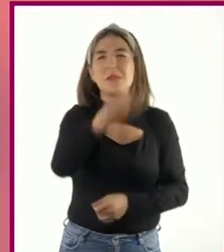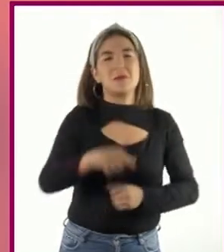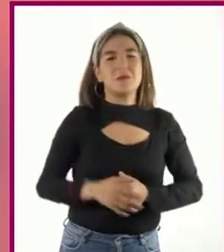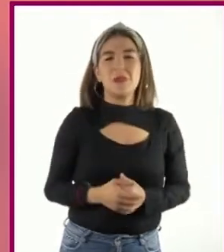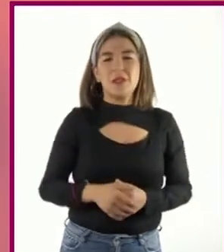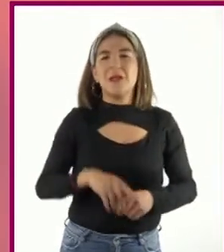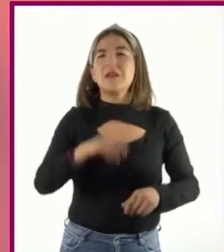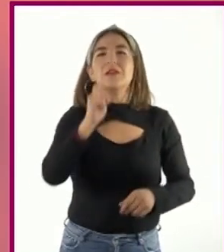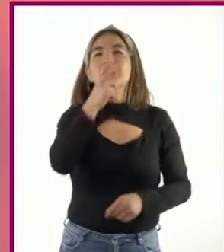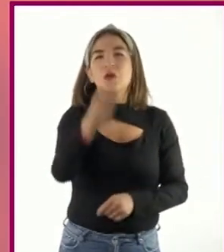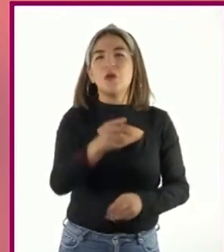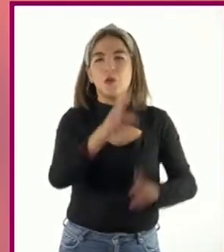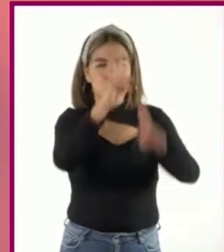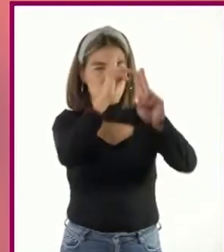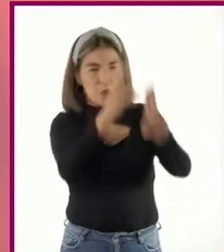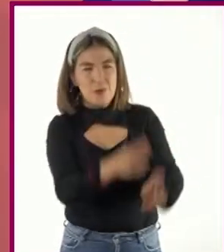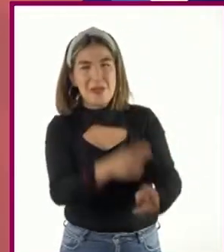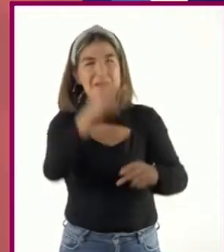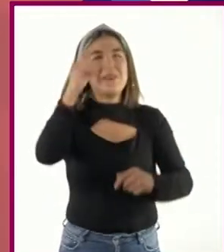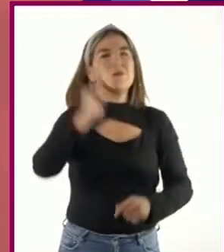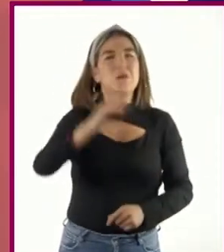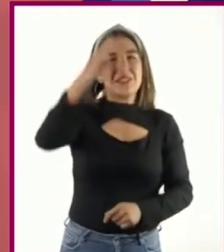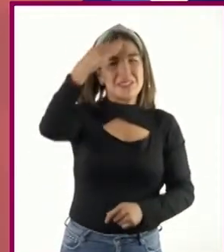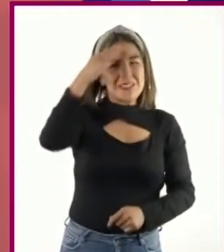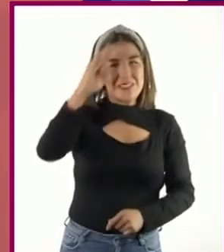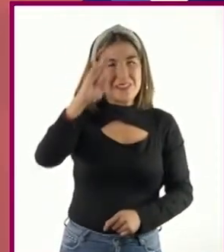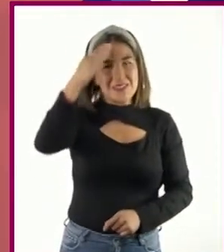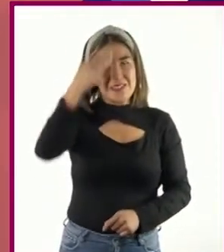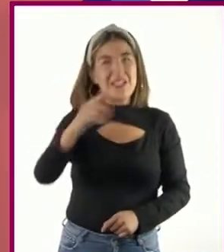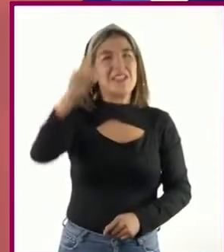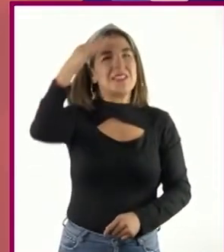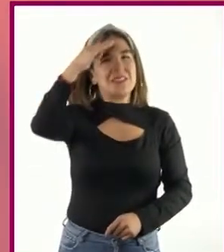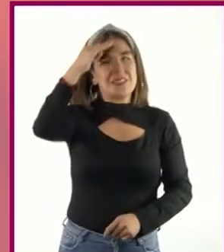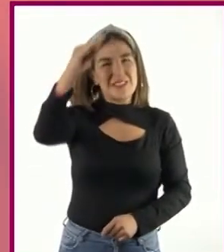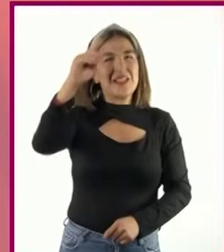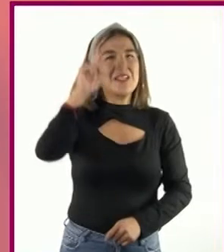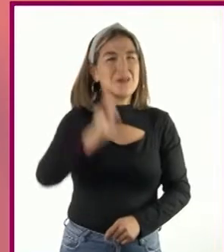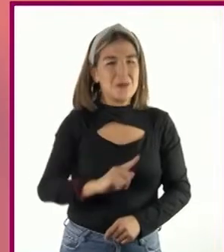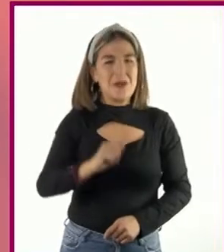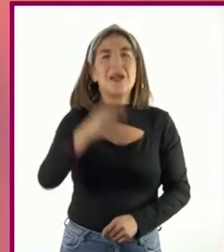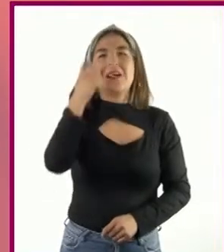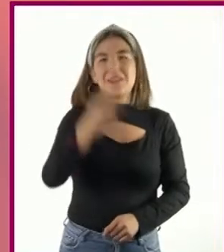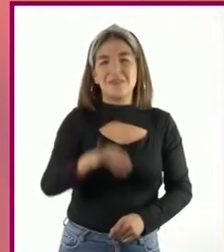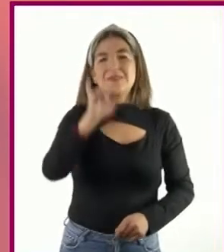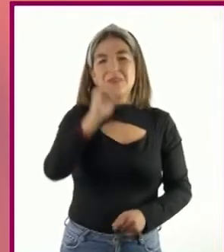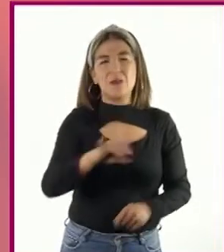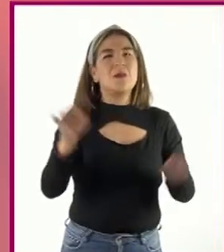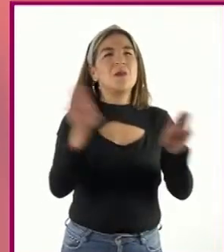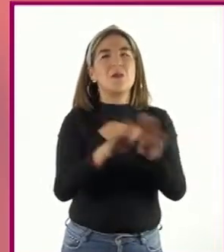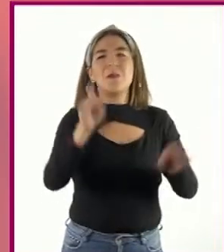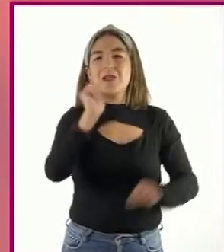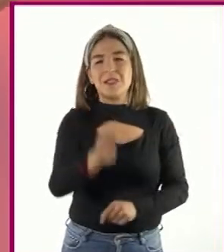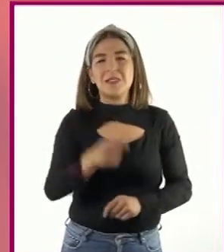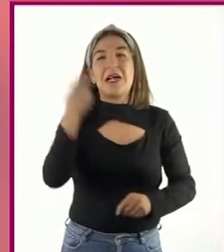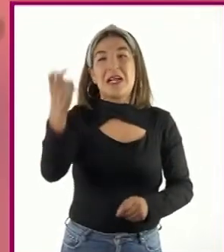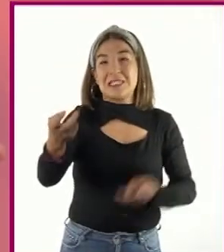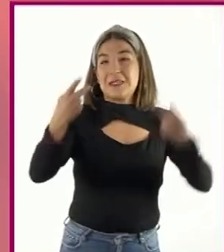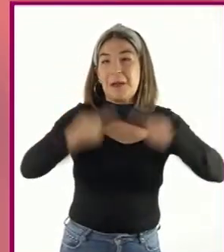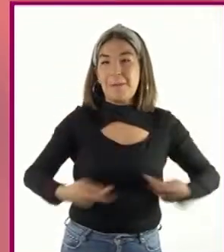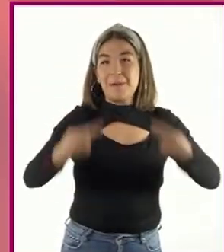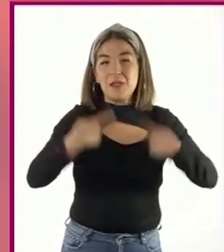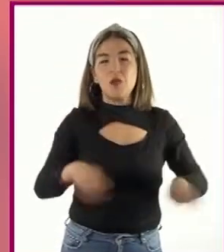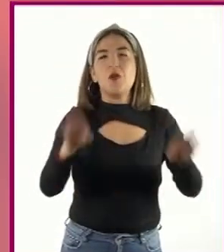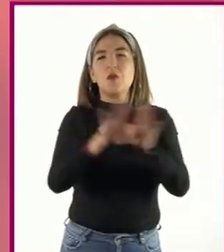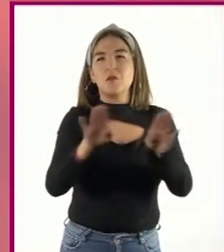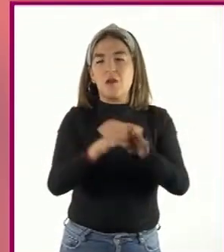honorables señoras, ¿no es así? Sí. Ah, estamos haciendo notar que consideramos que esas personas son